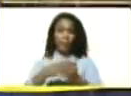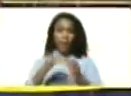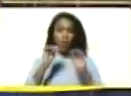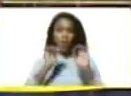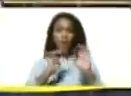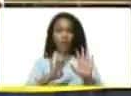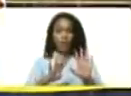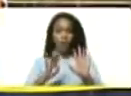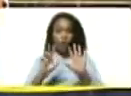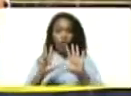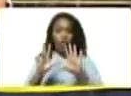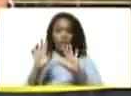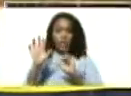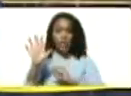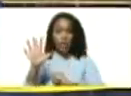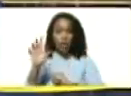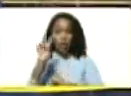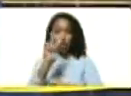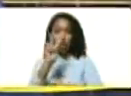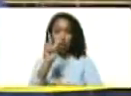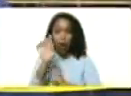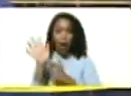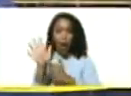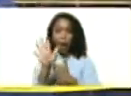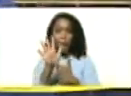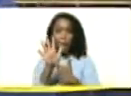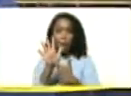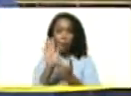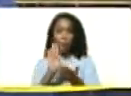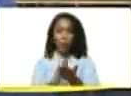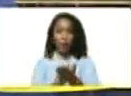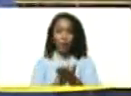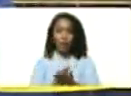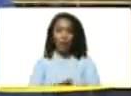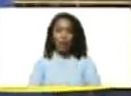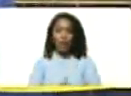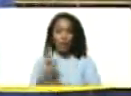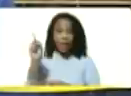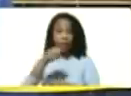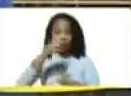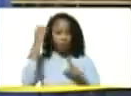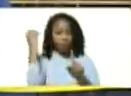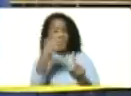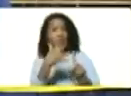Para poner dos ejemplos, y eso ha impactado productos